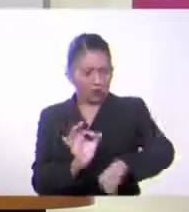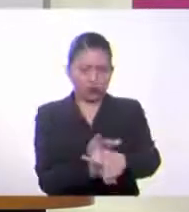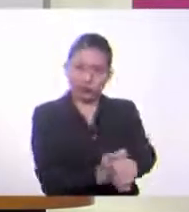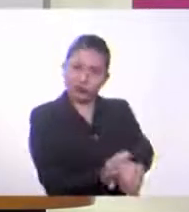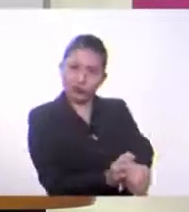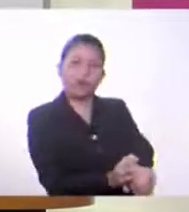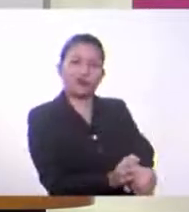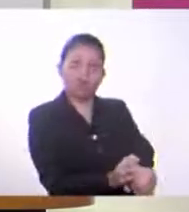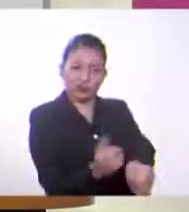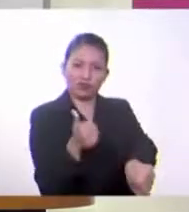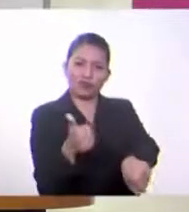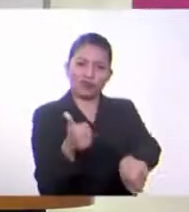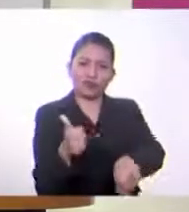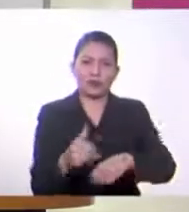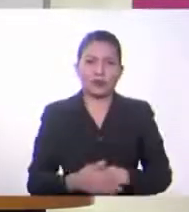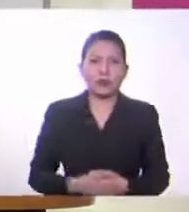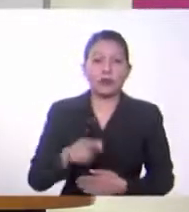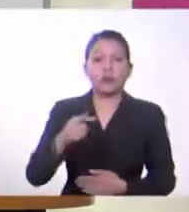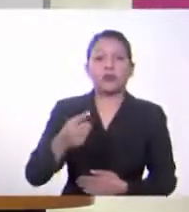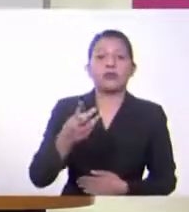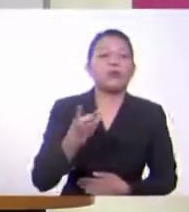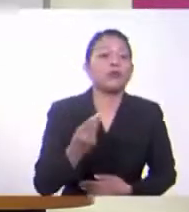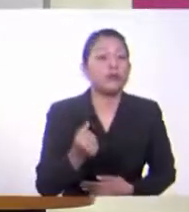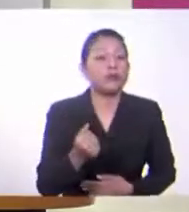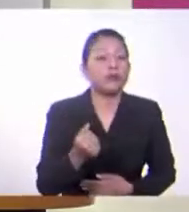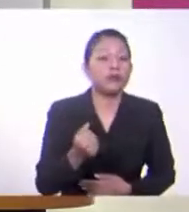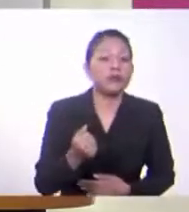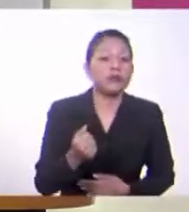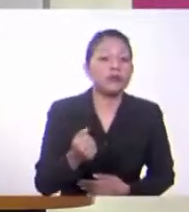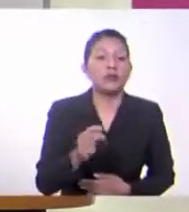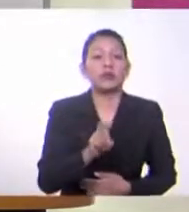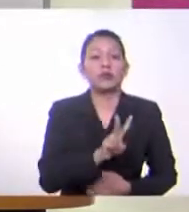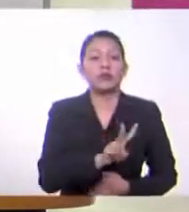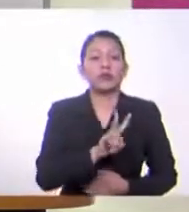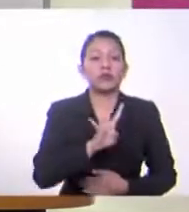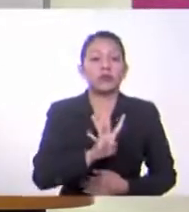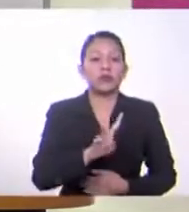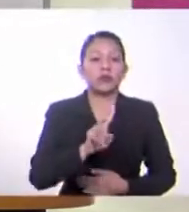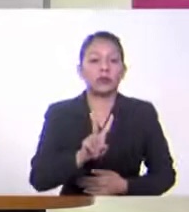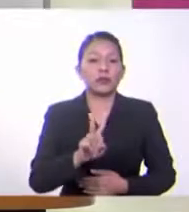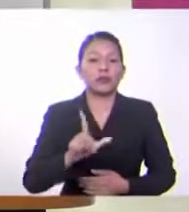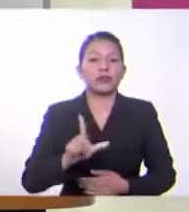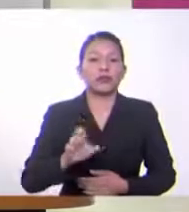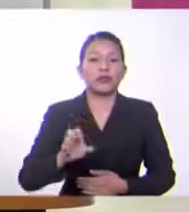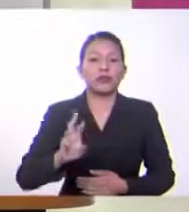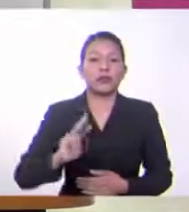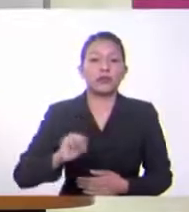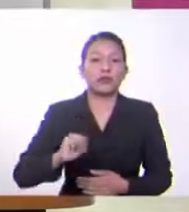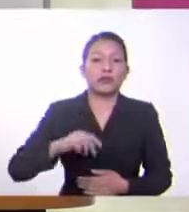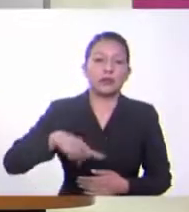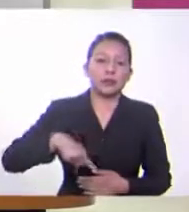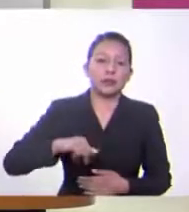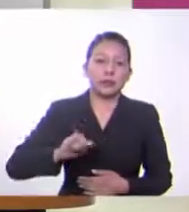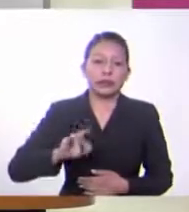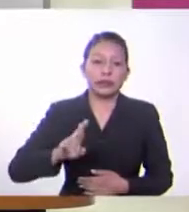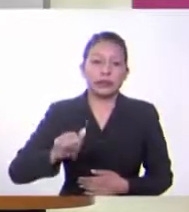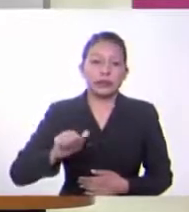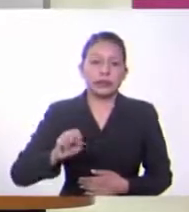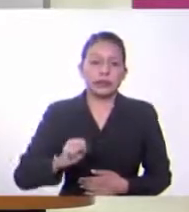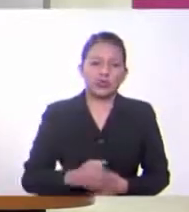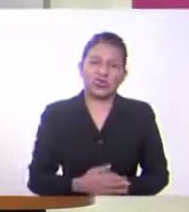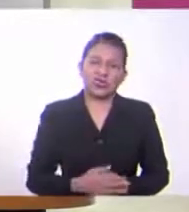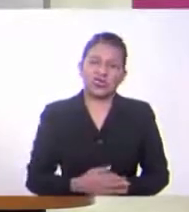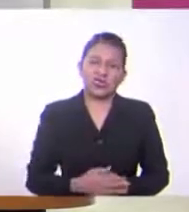Este vale 300 lempiras, pero se lo voy a dejar a 242. 242. Precio módico.